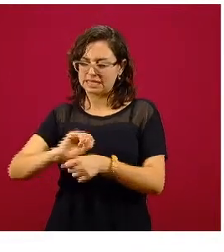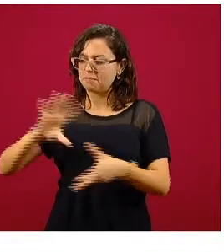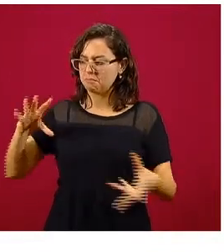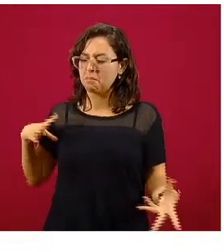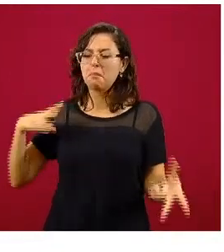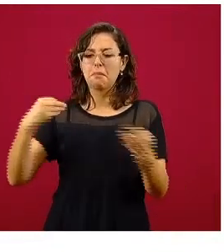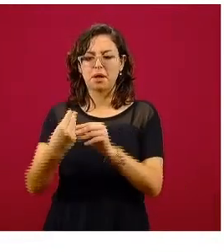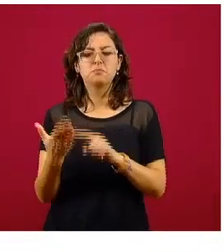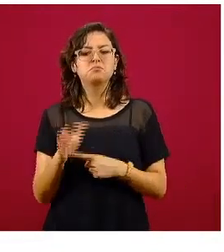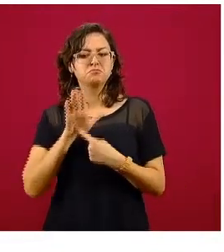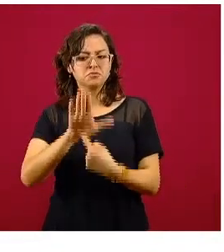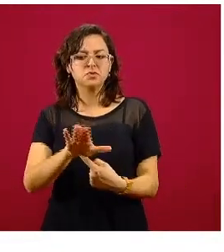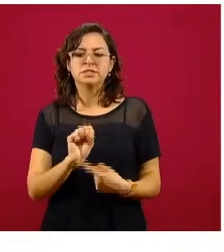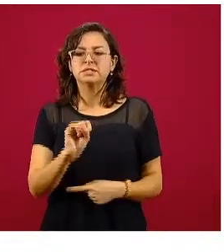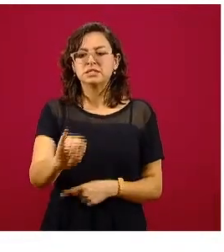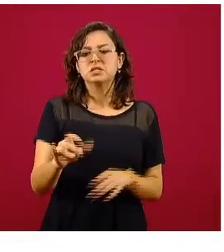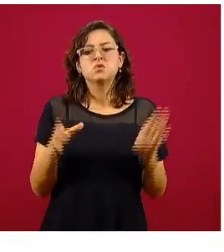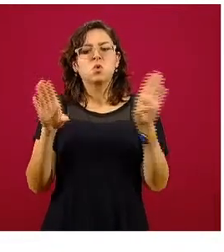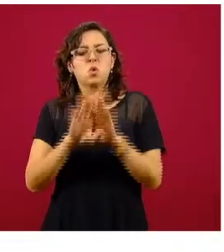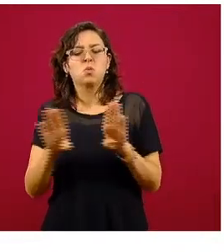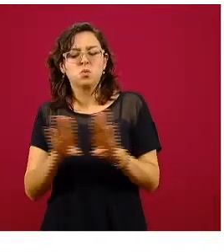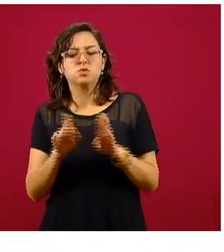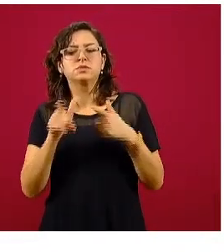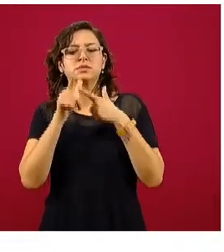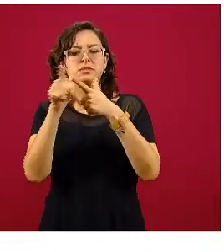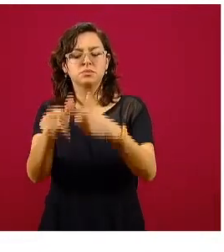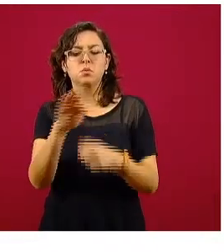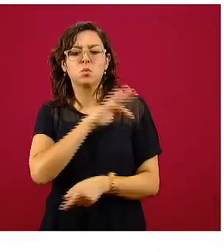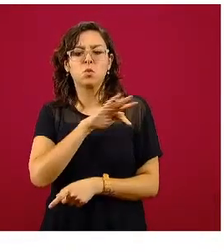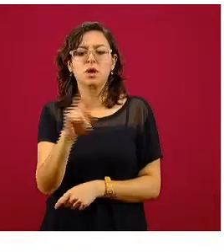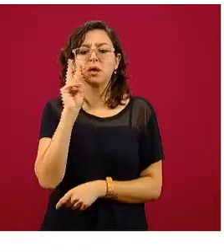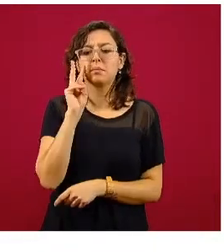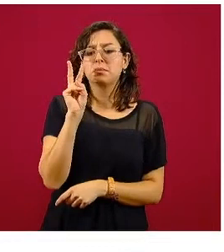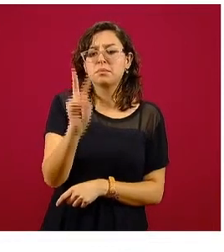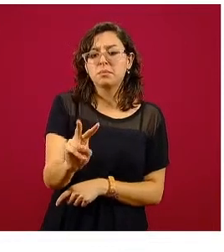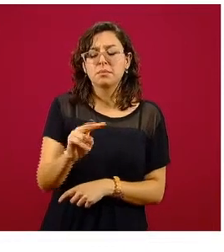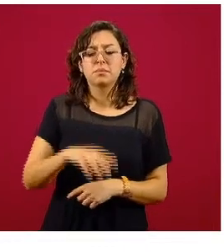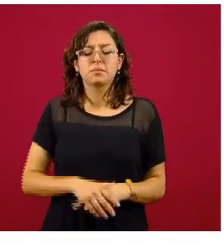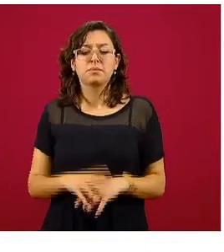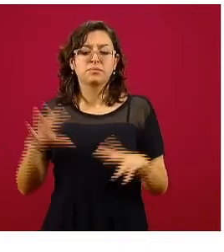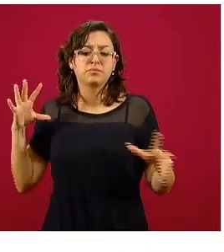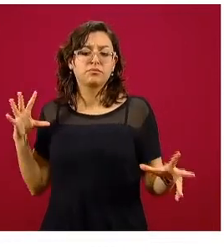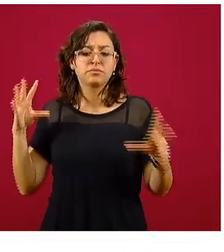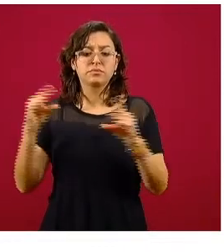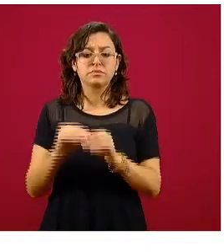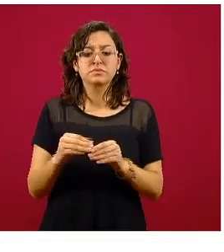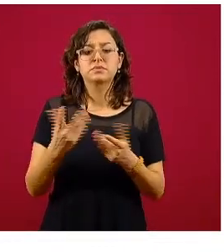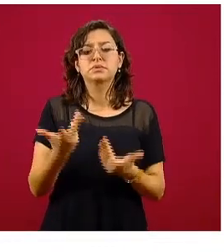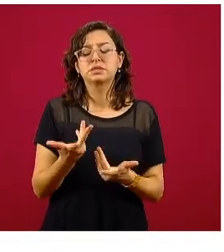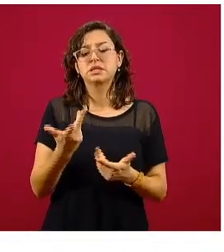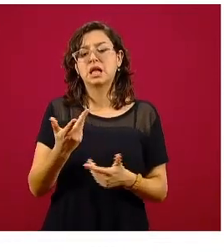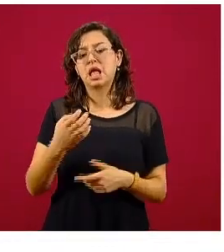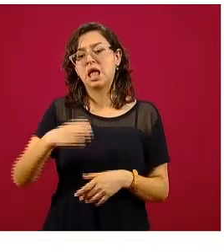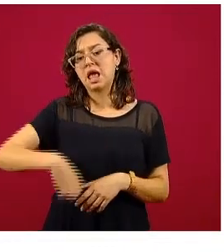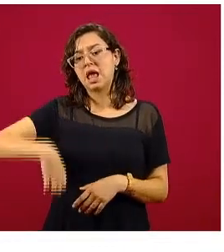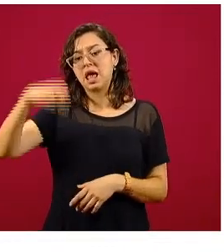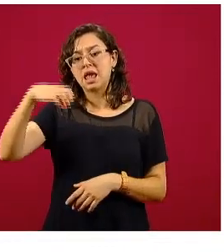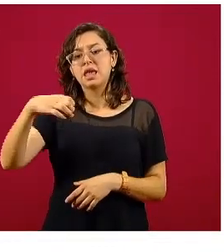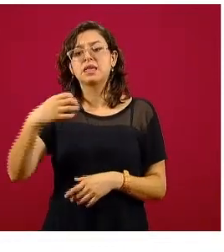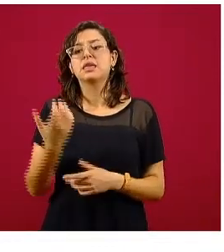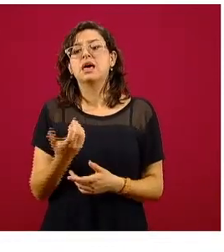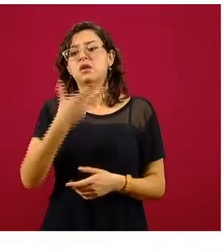continúa el comportamiento de las mismas. Aquí tenemos, por ejemplo, los casos acumulados por edad y sexo, estos 120